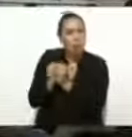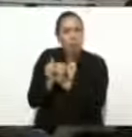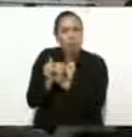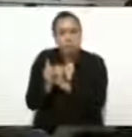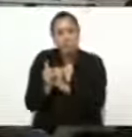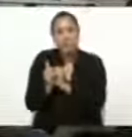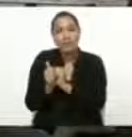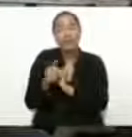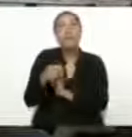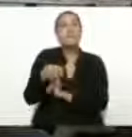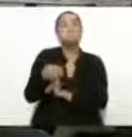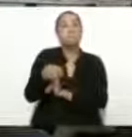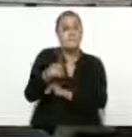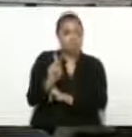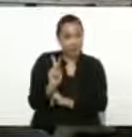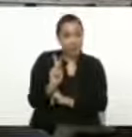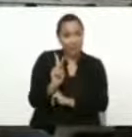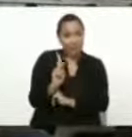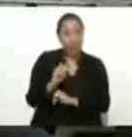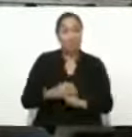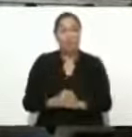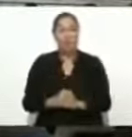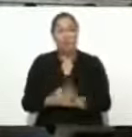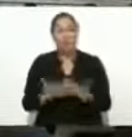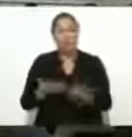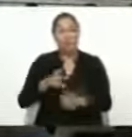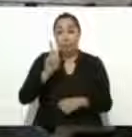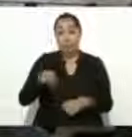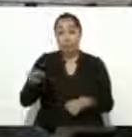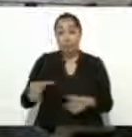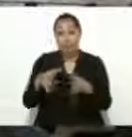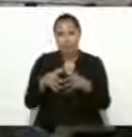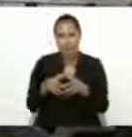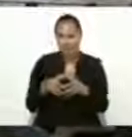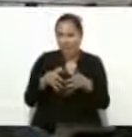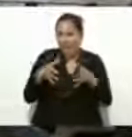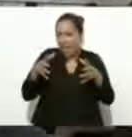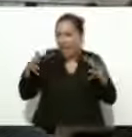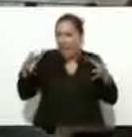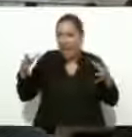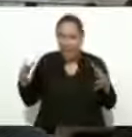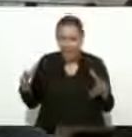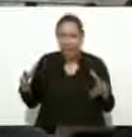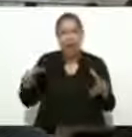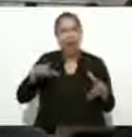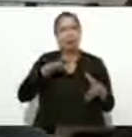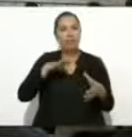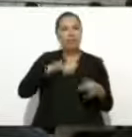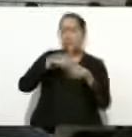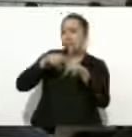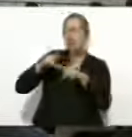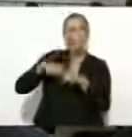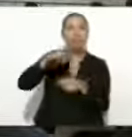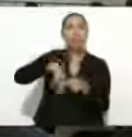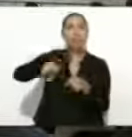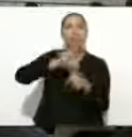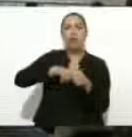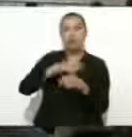Nada más que es tan grande el potencial de recursos naturales del país